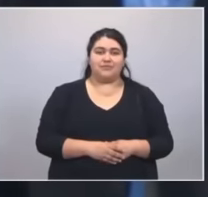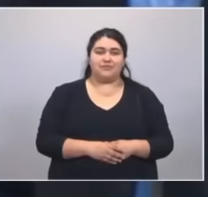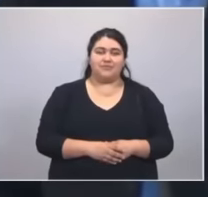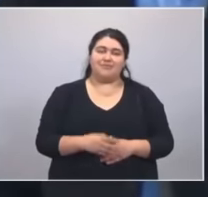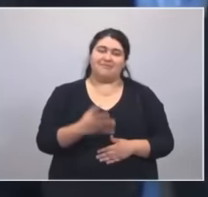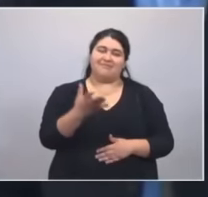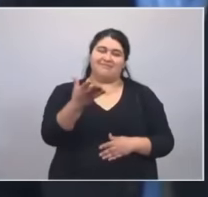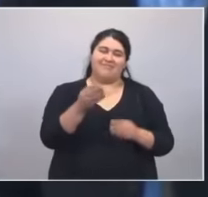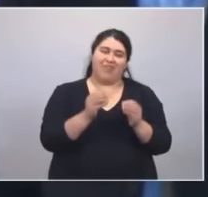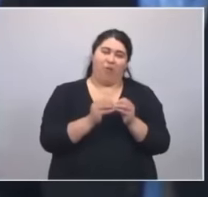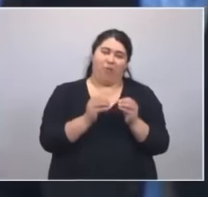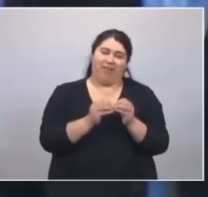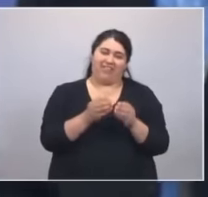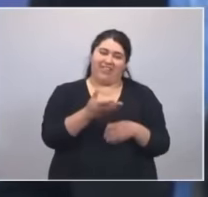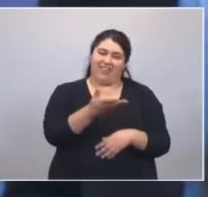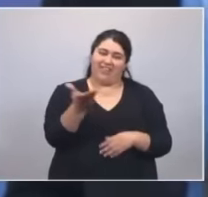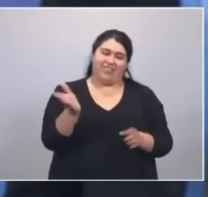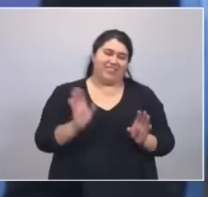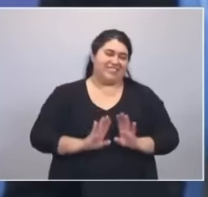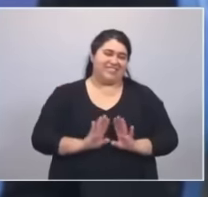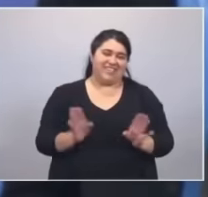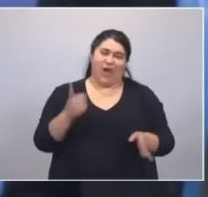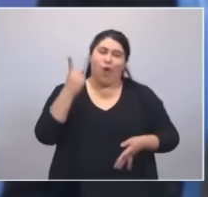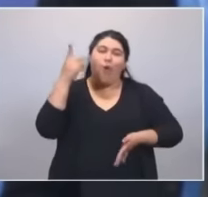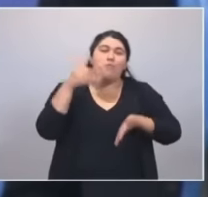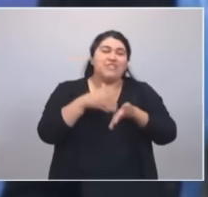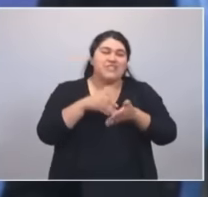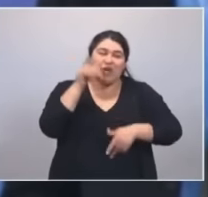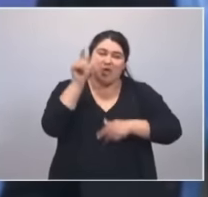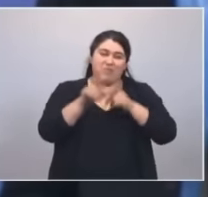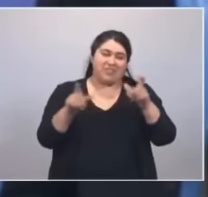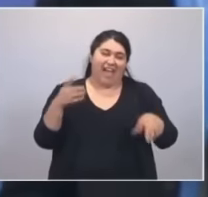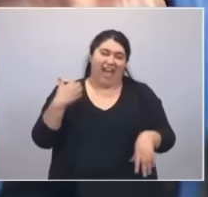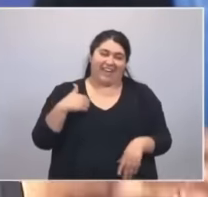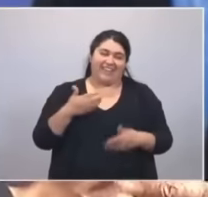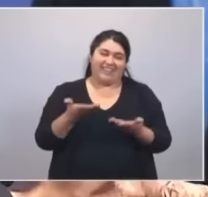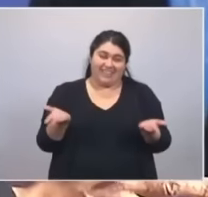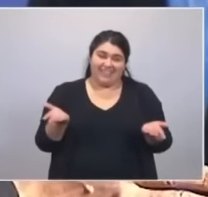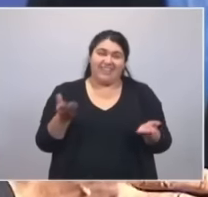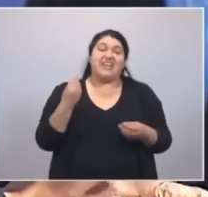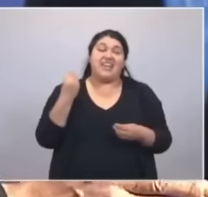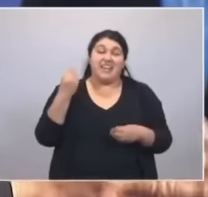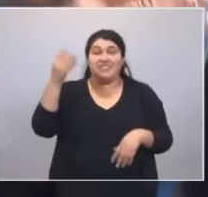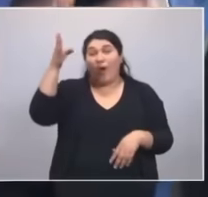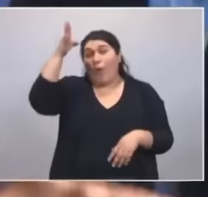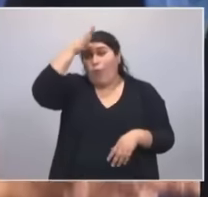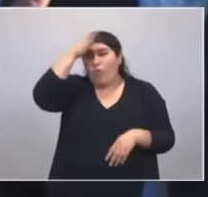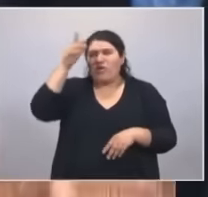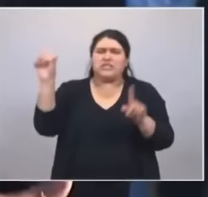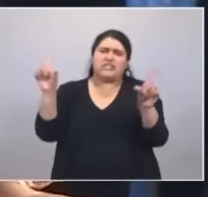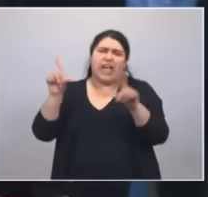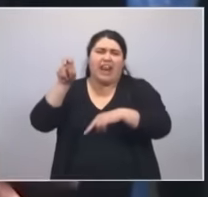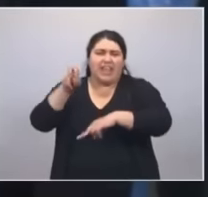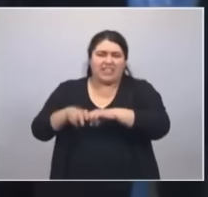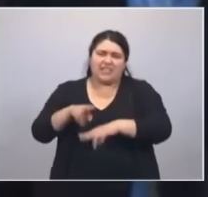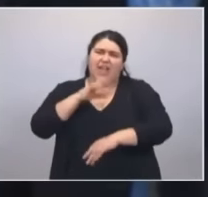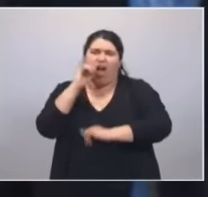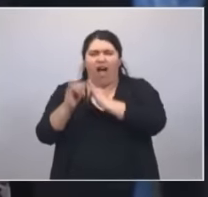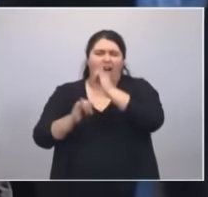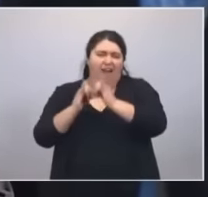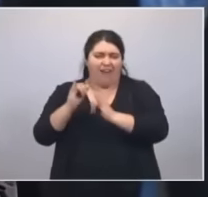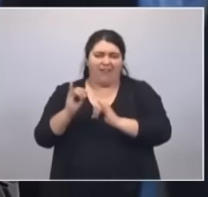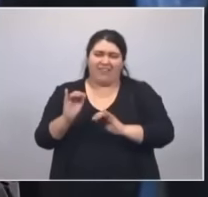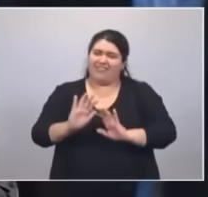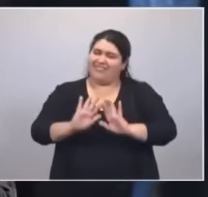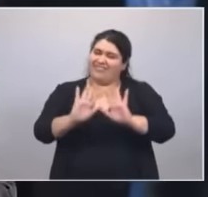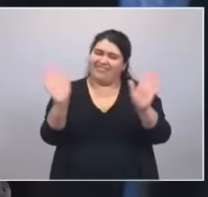Compañeros, ya hay más de un millón de argentinos que aunque vaya Bullrich a la tele a decir que lo va a sacar, desde